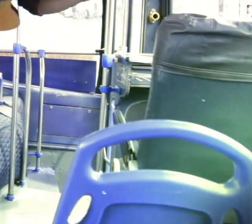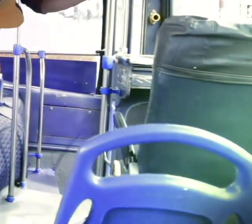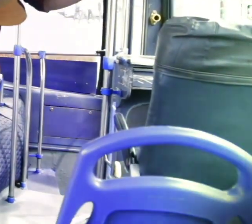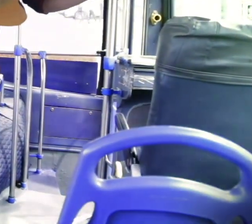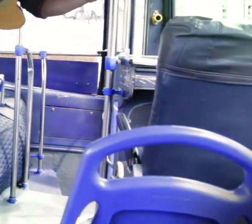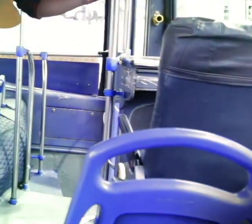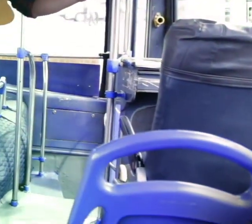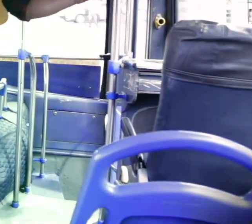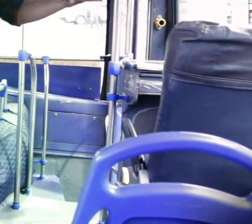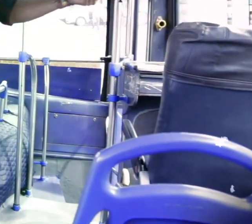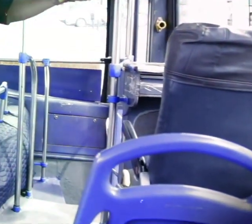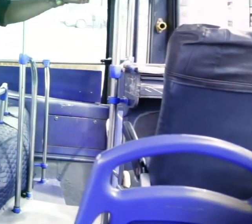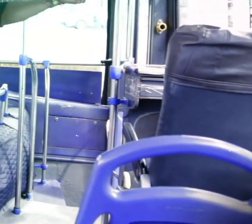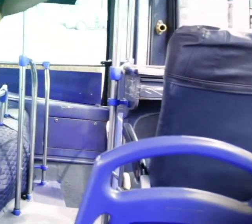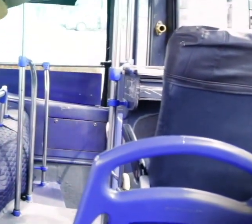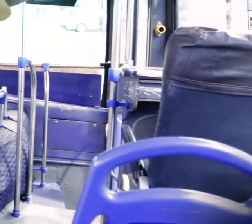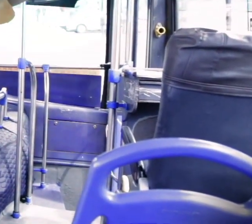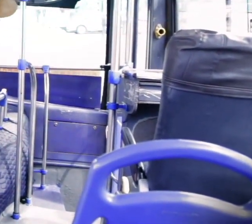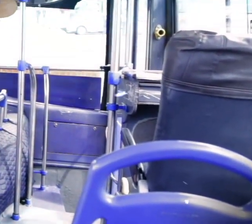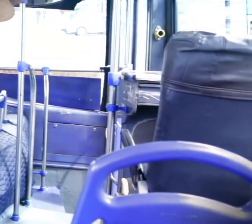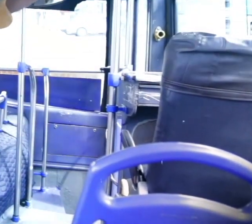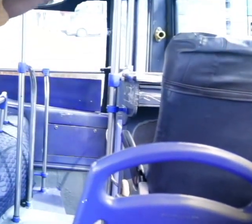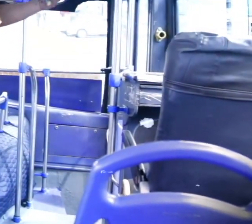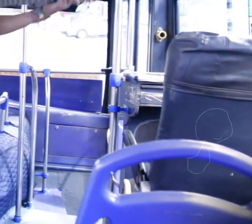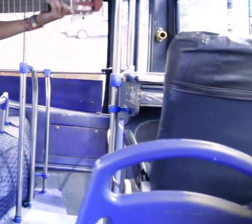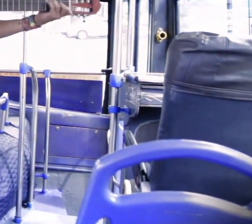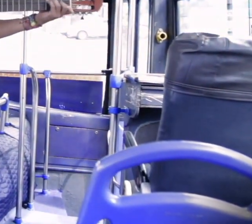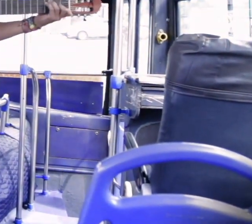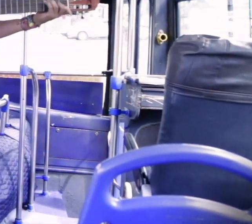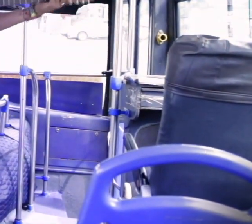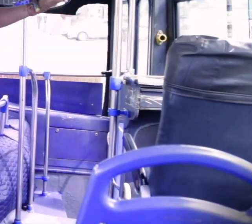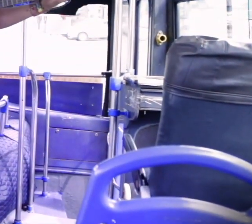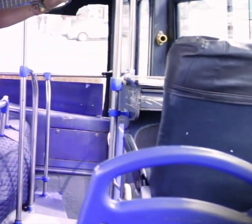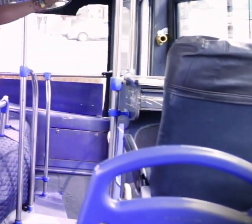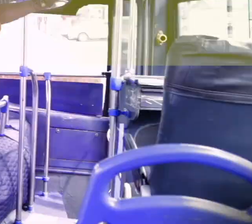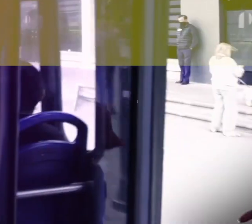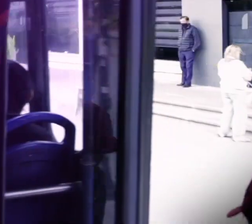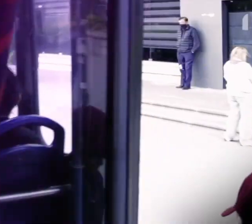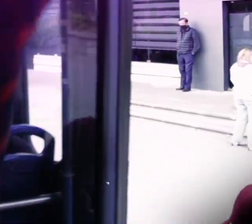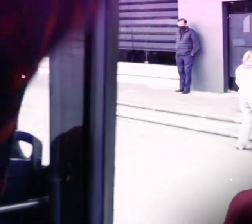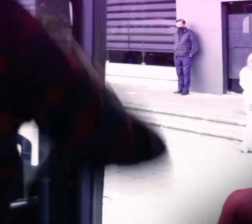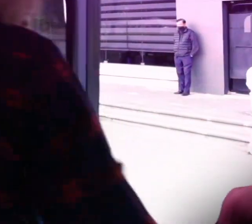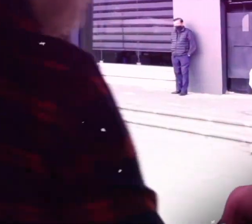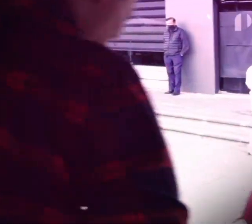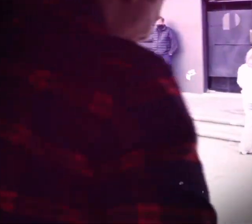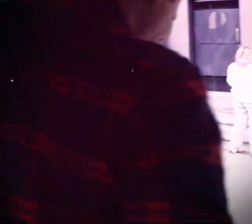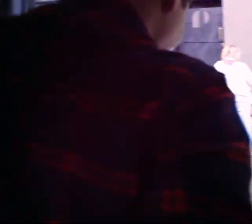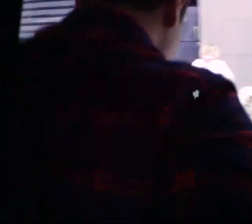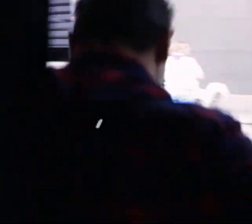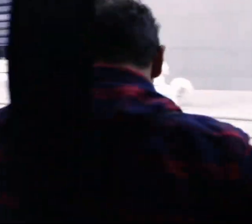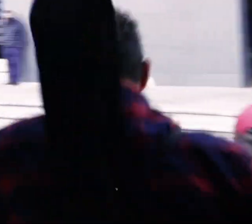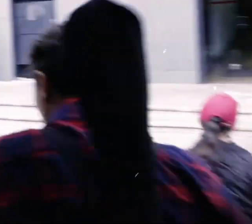Suba, suba, suba Al bus de la alegría Vamos ver